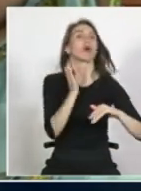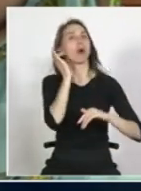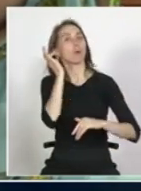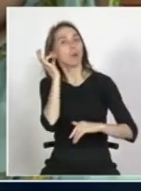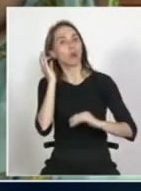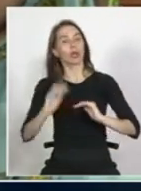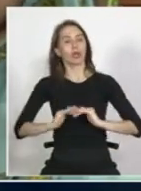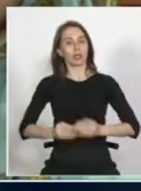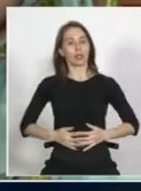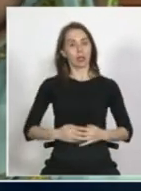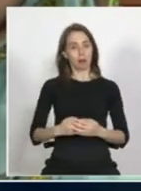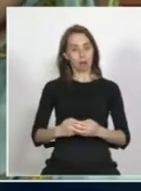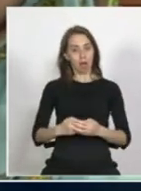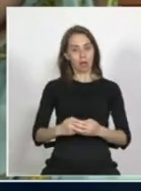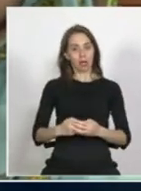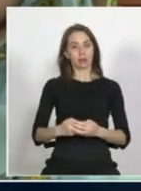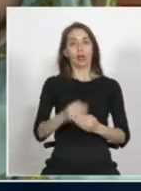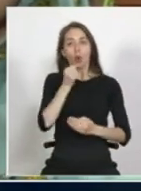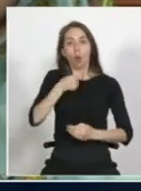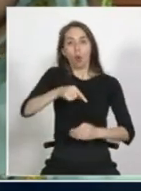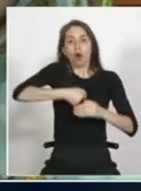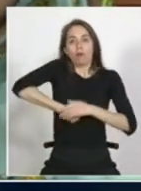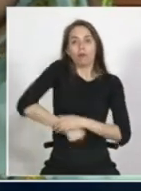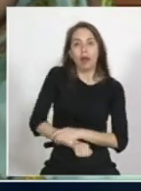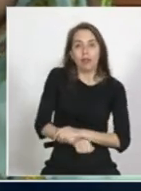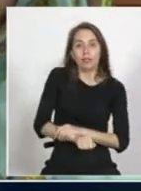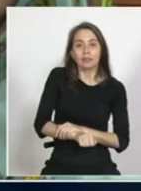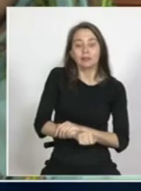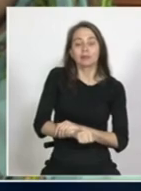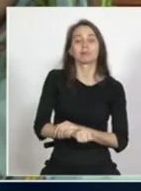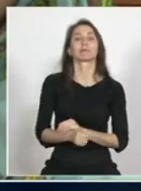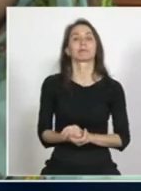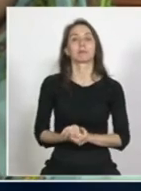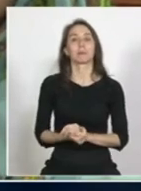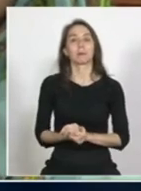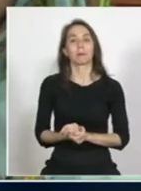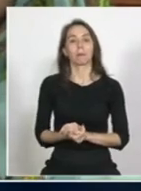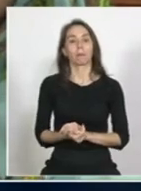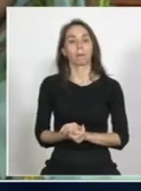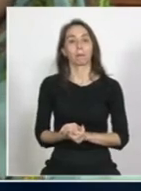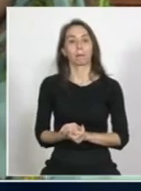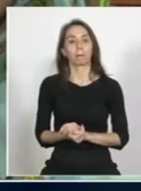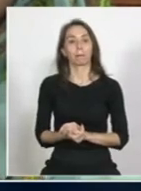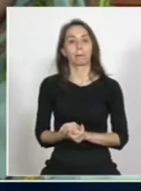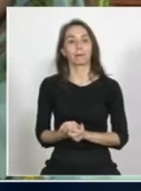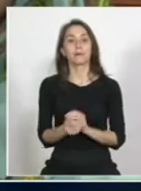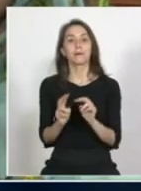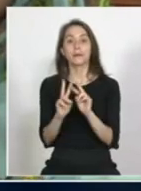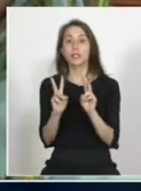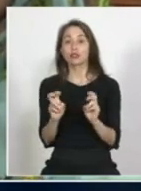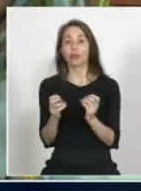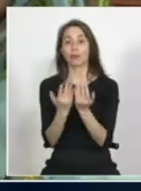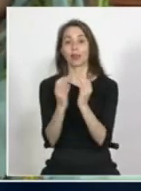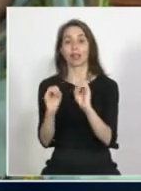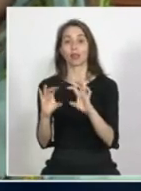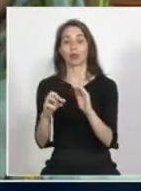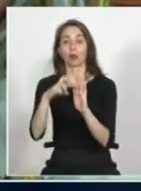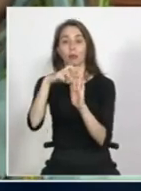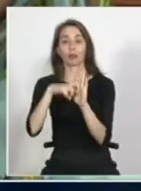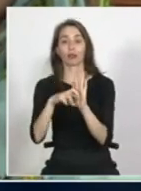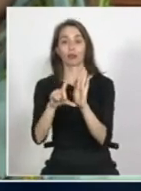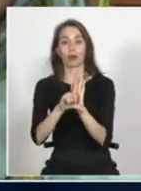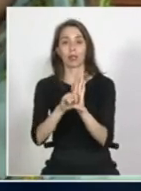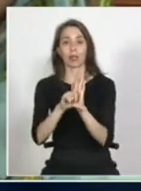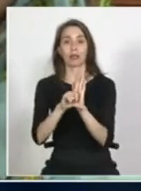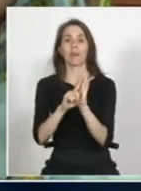embarazadas el porperio y el parto y respecto de la educación el proyecto de